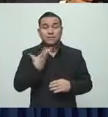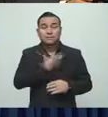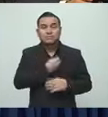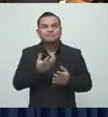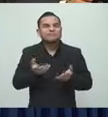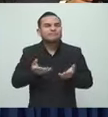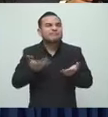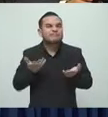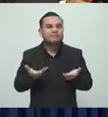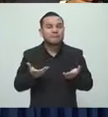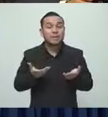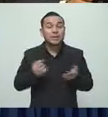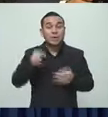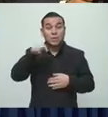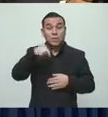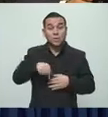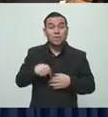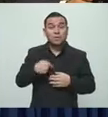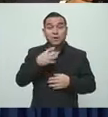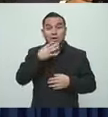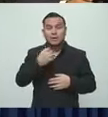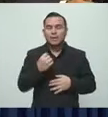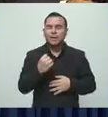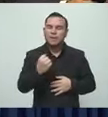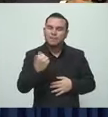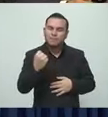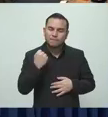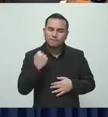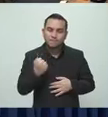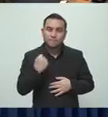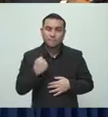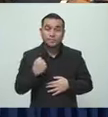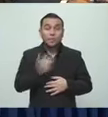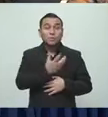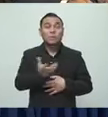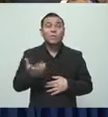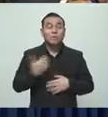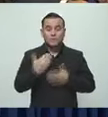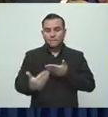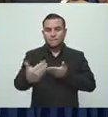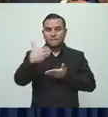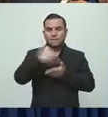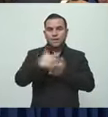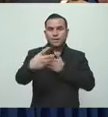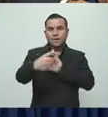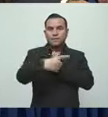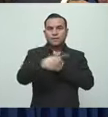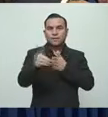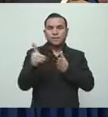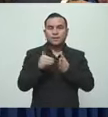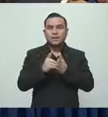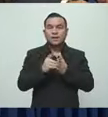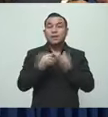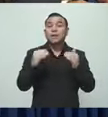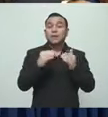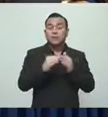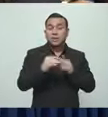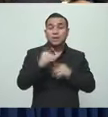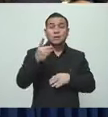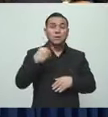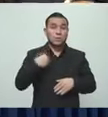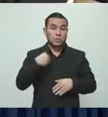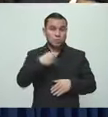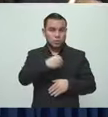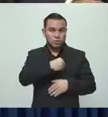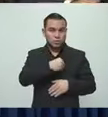en esta ocasión sigue siendo importante que nos acompañen los doctores, a los